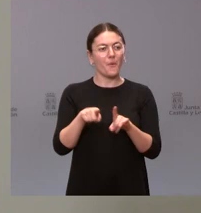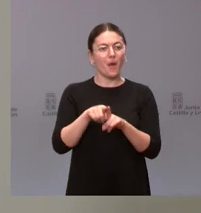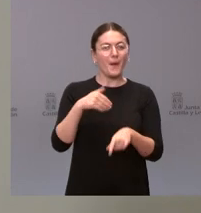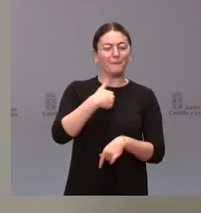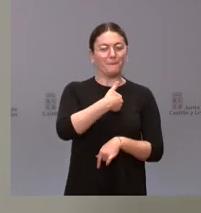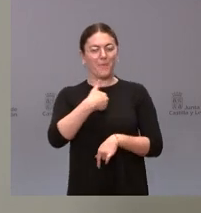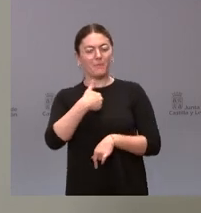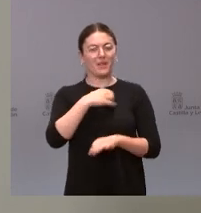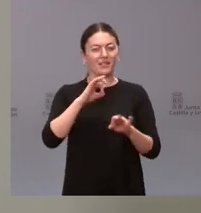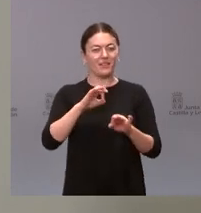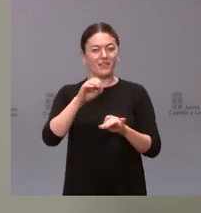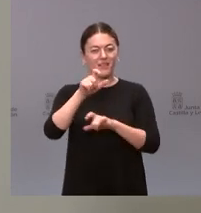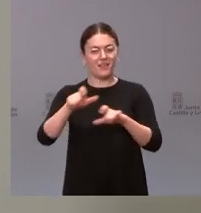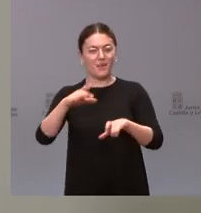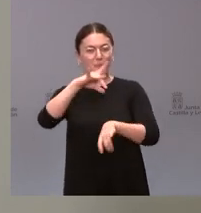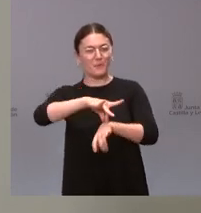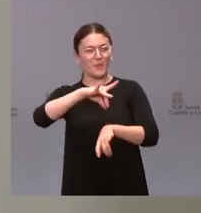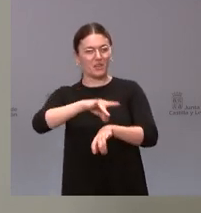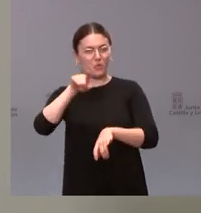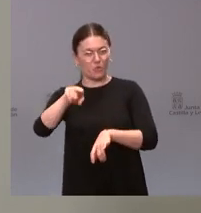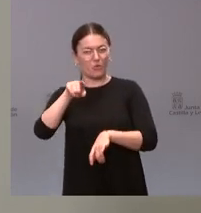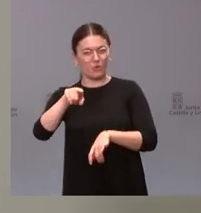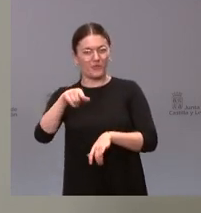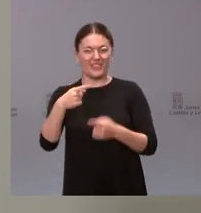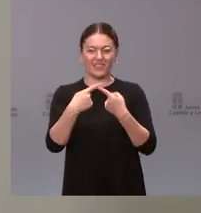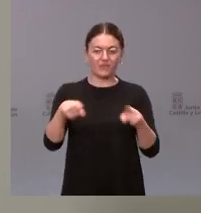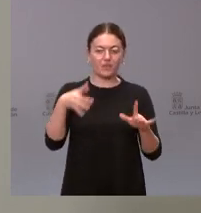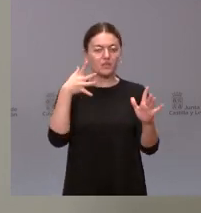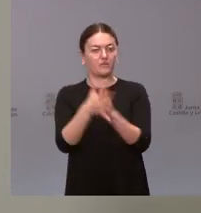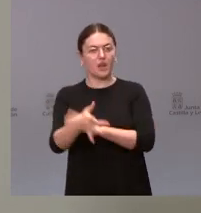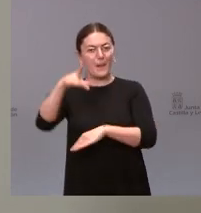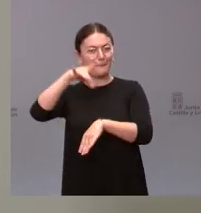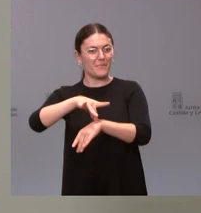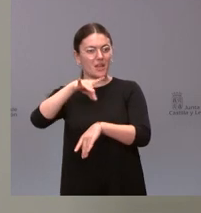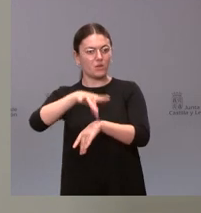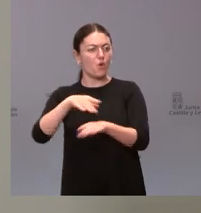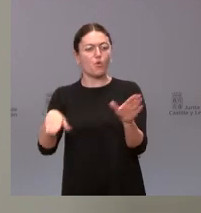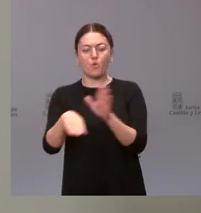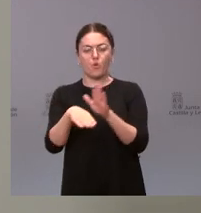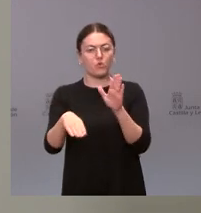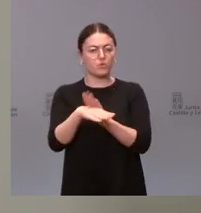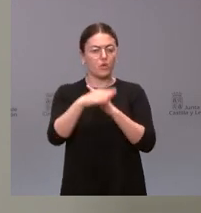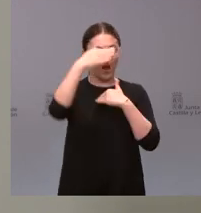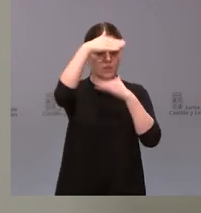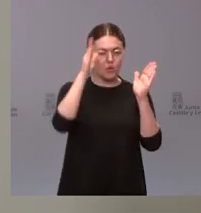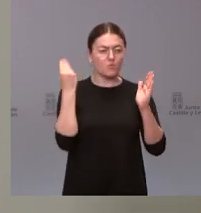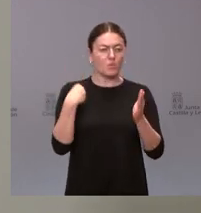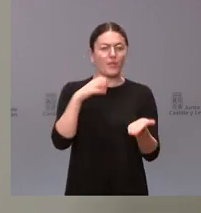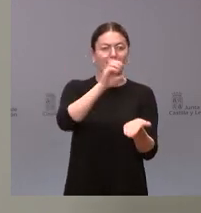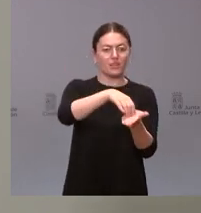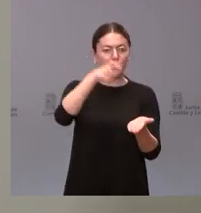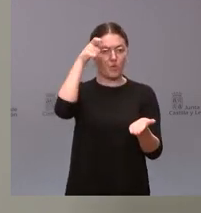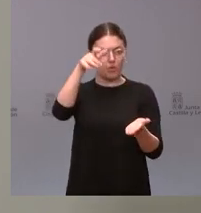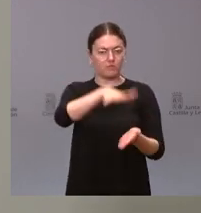al personal médico y por tanto los médicos seguirán atendiendo en los consultorios locales de nuestra comunidad autónoma